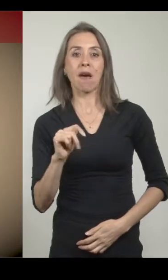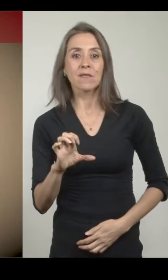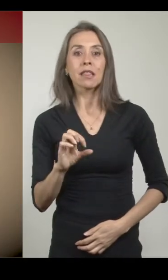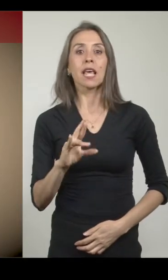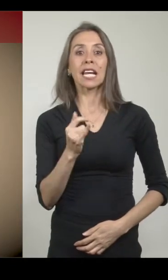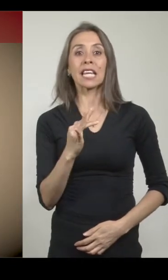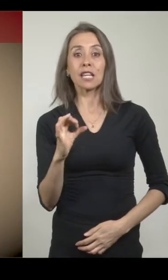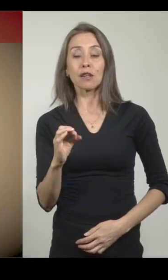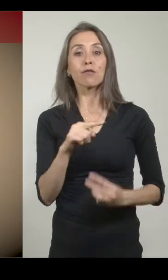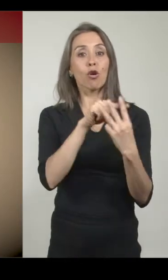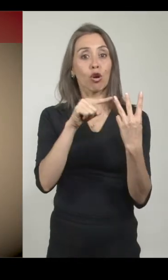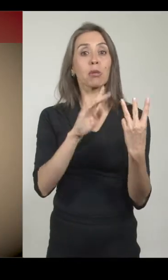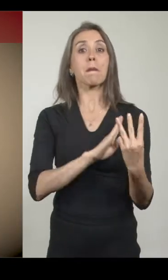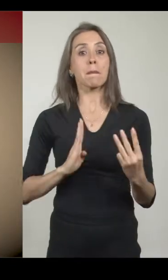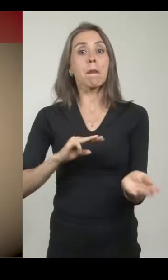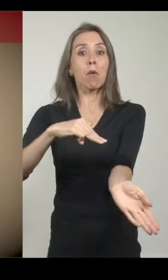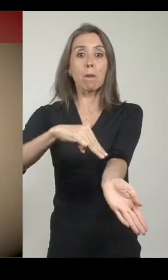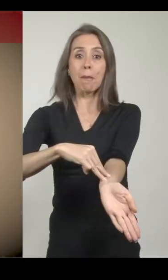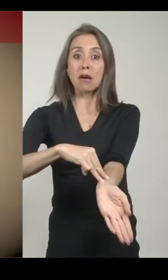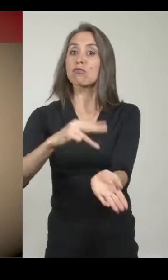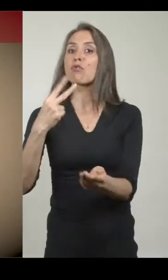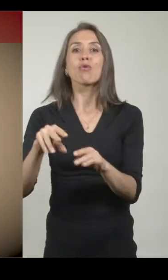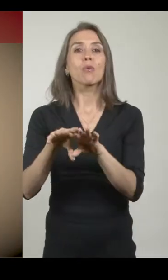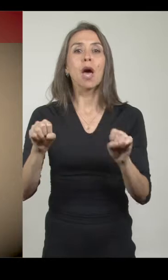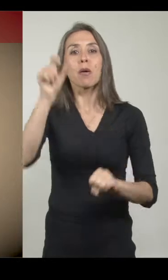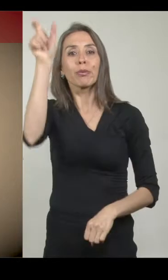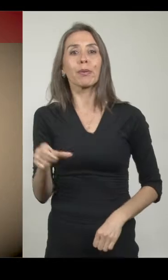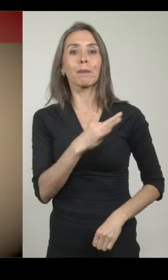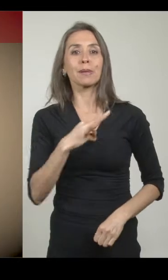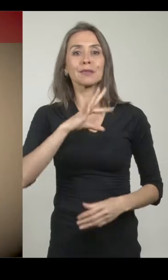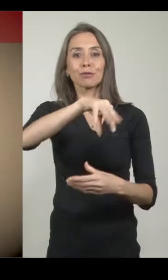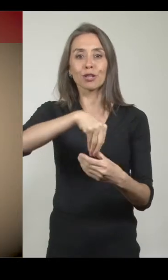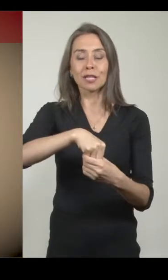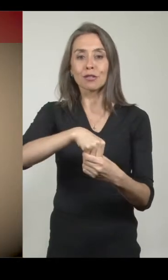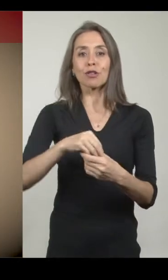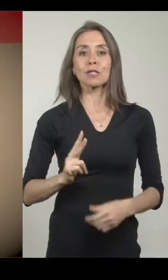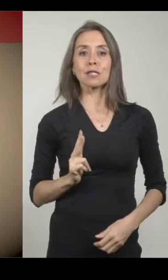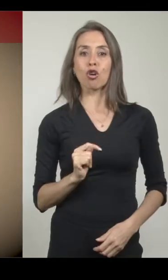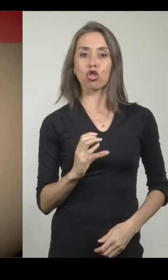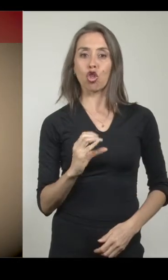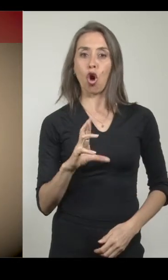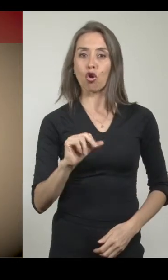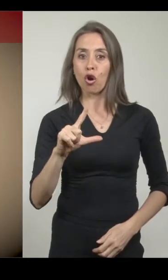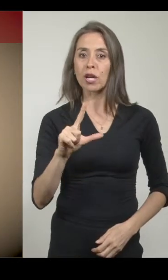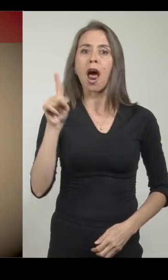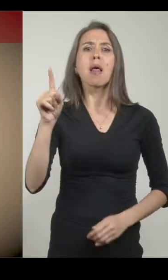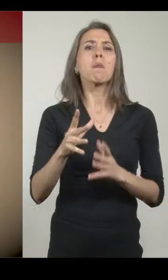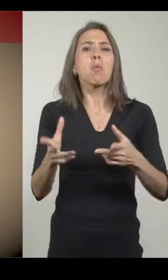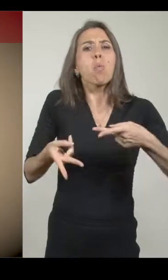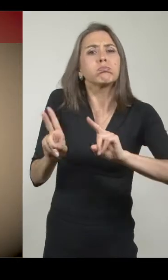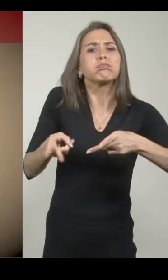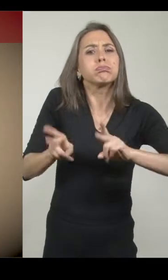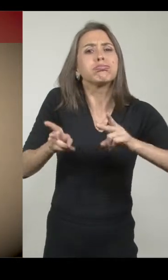y Manuel Regifo, miembros de la masonería, no concordaban con el ministro de Interior Joaquín Tocornal, a consideraban demasiado